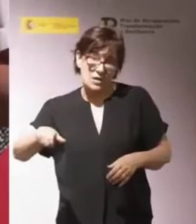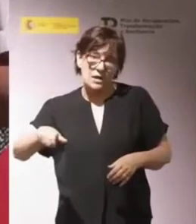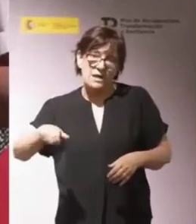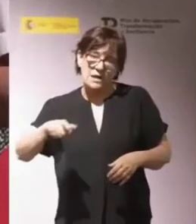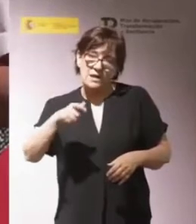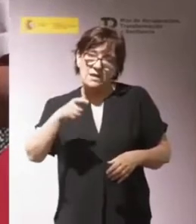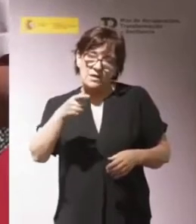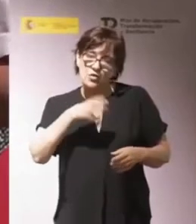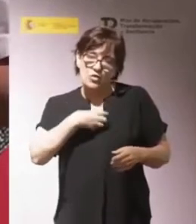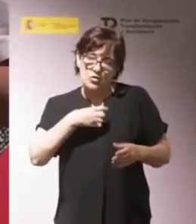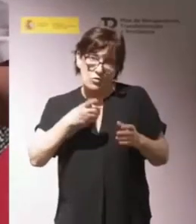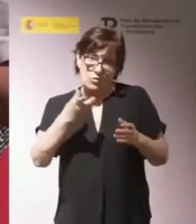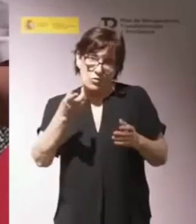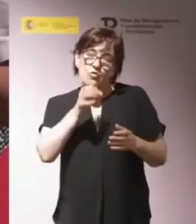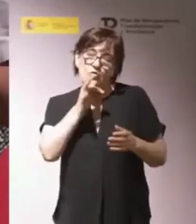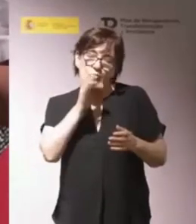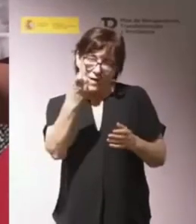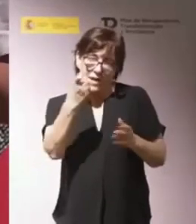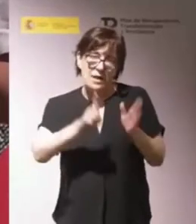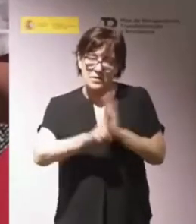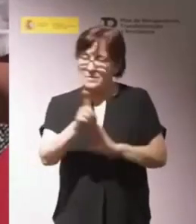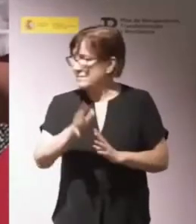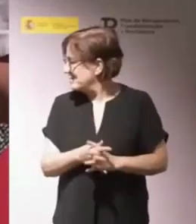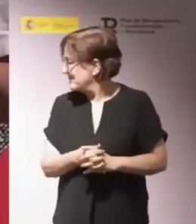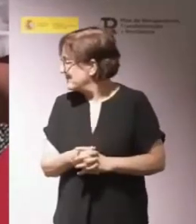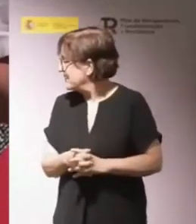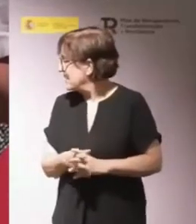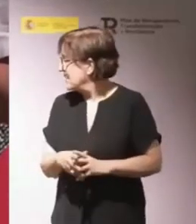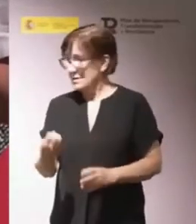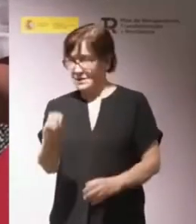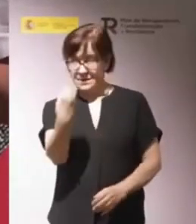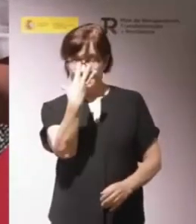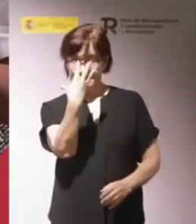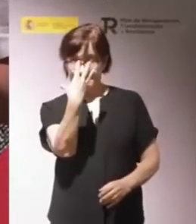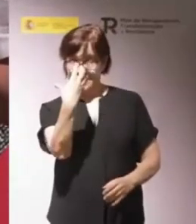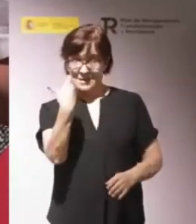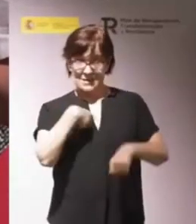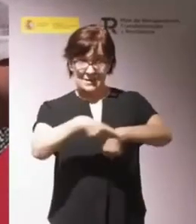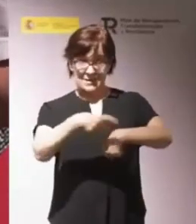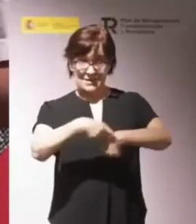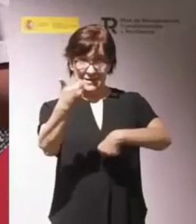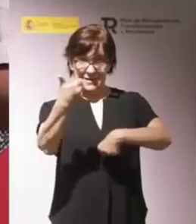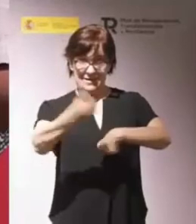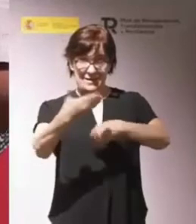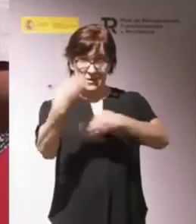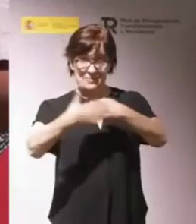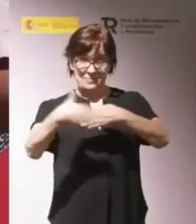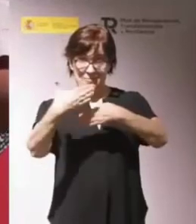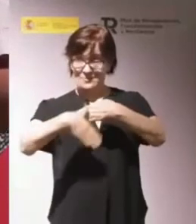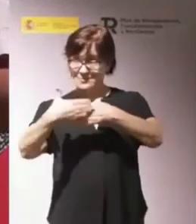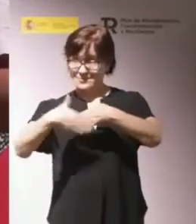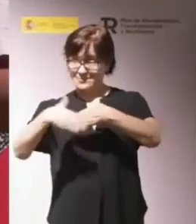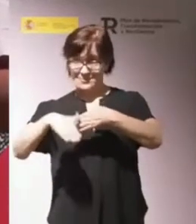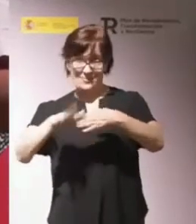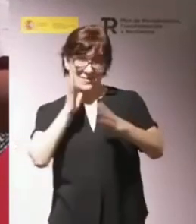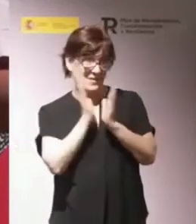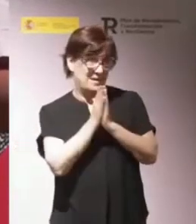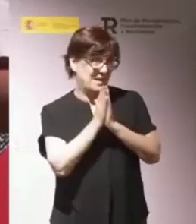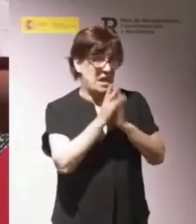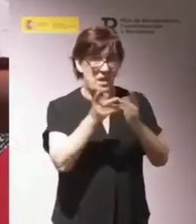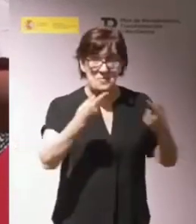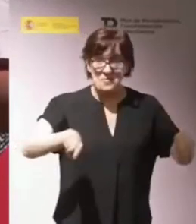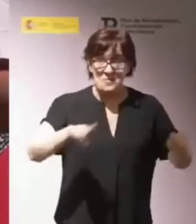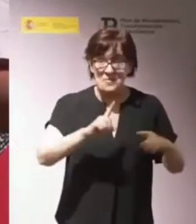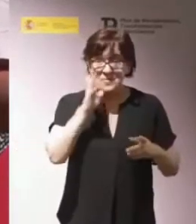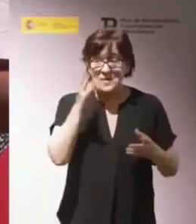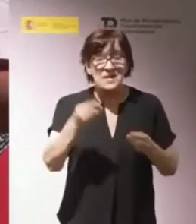tienen pendiente de desarrollar. Me están poniendo a cara que tengo que terminar. Yo voy a circunscribirlo